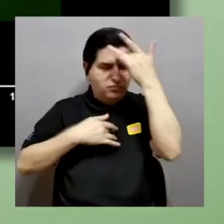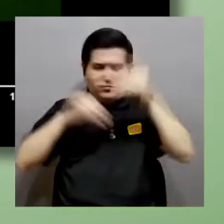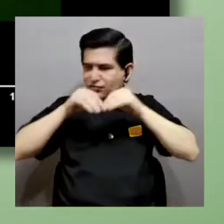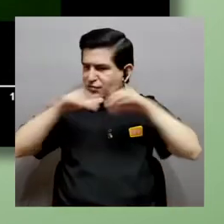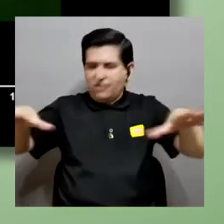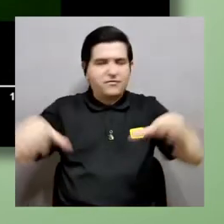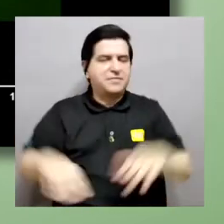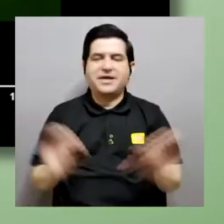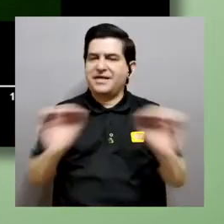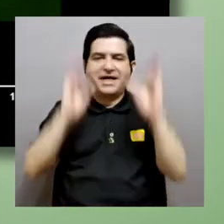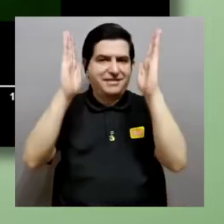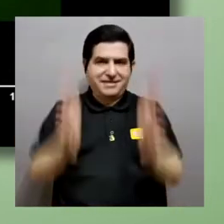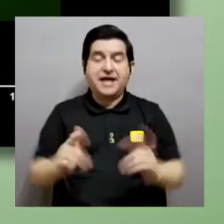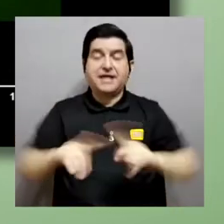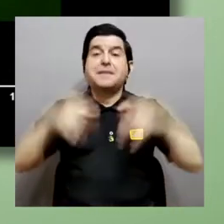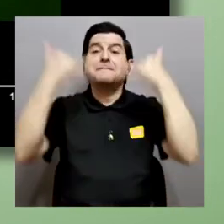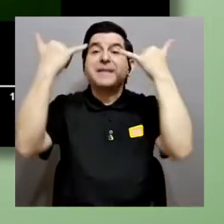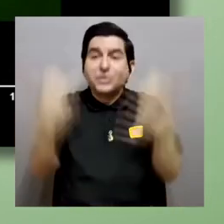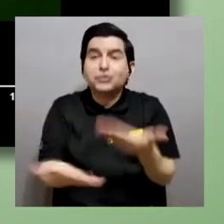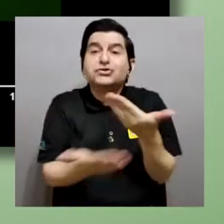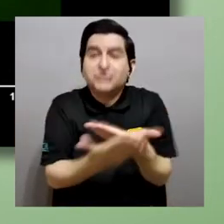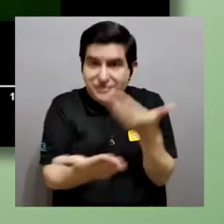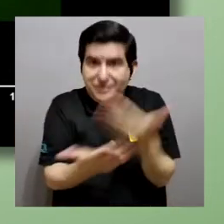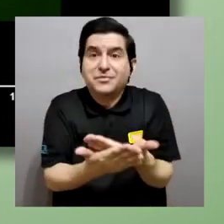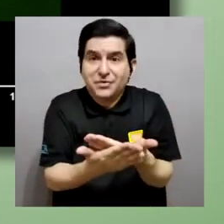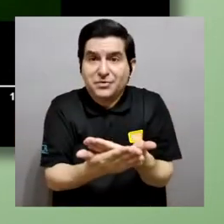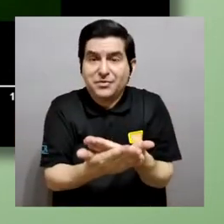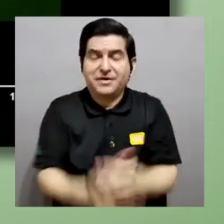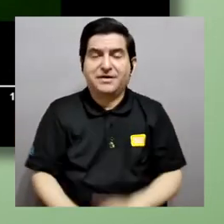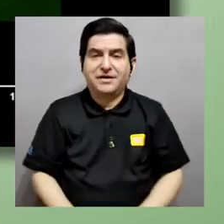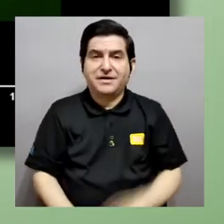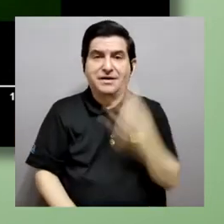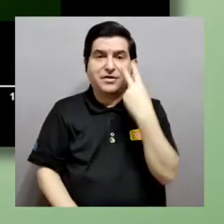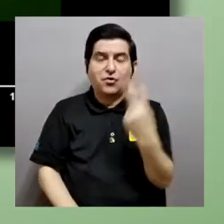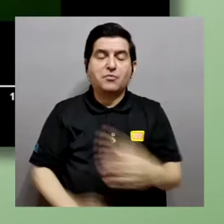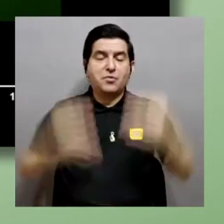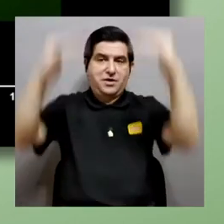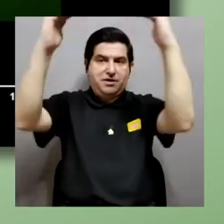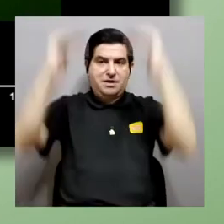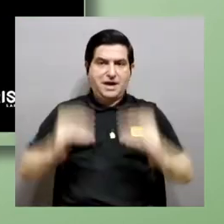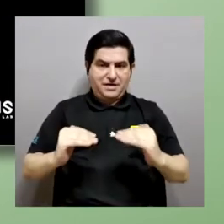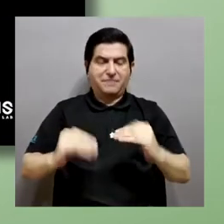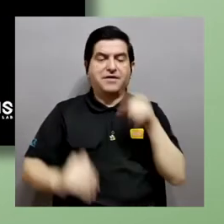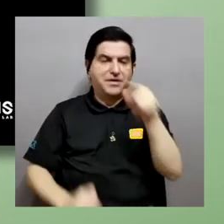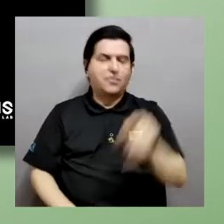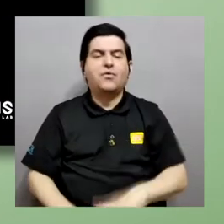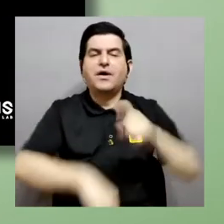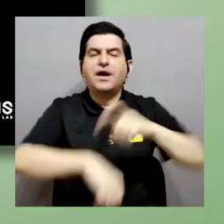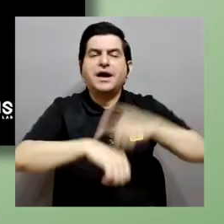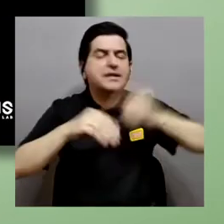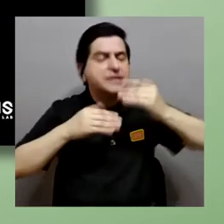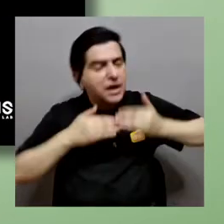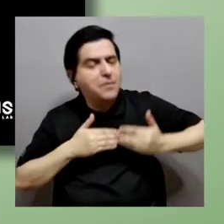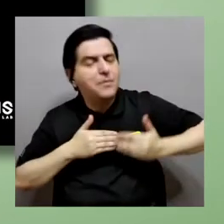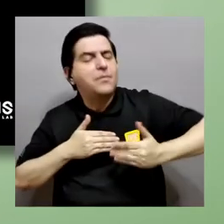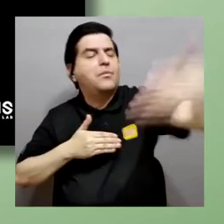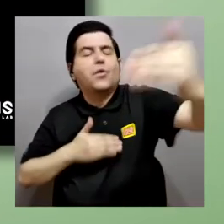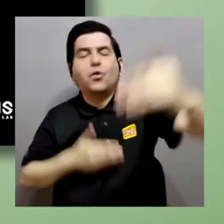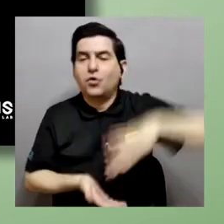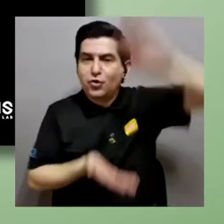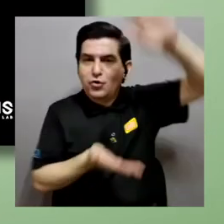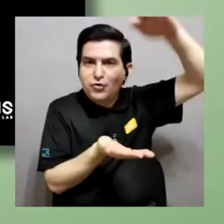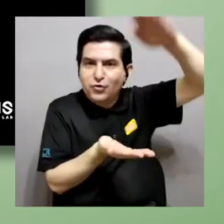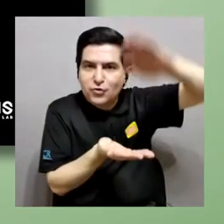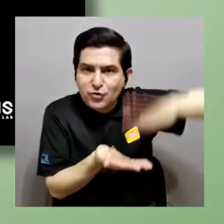embargo, una vez que mostremos, como vemos en la parte inferior de la figura, que conforme el tiempo va pasando, se va reduciendo el brillo, la